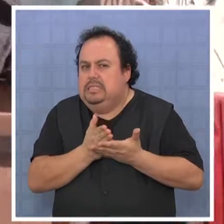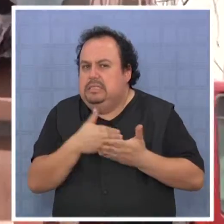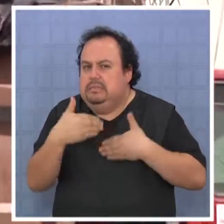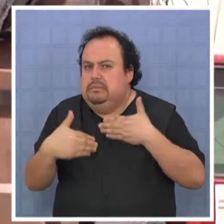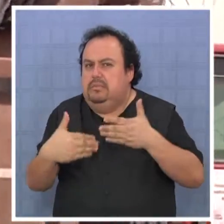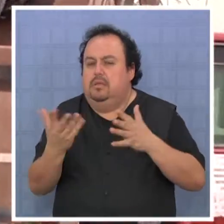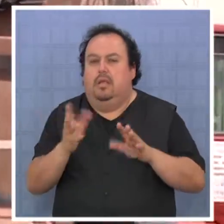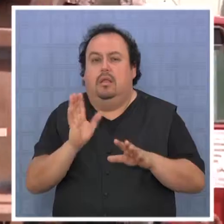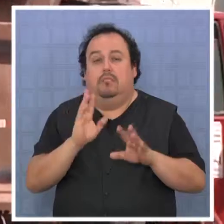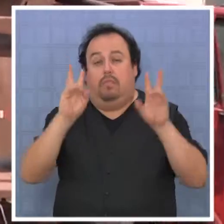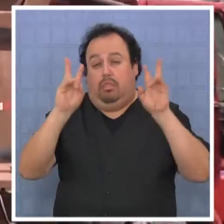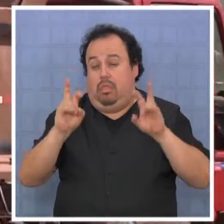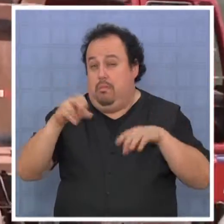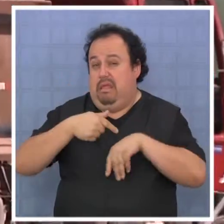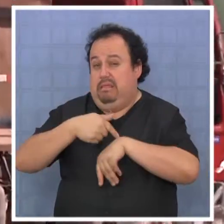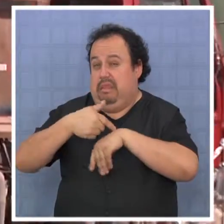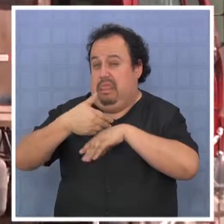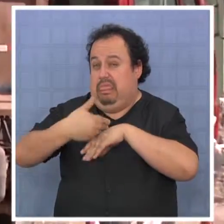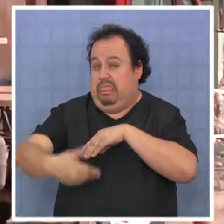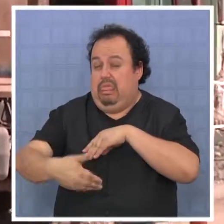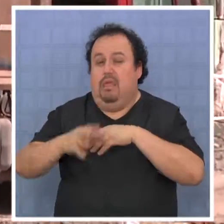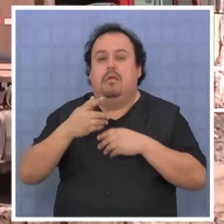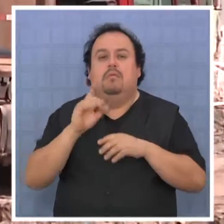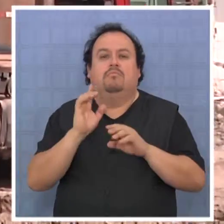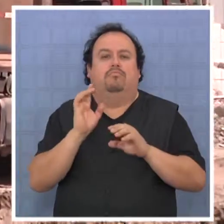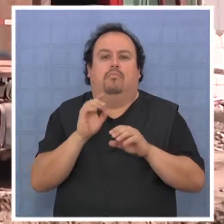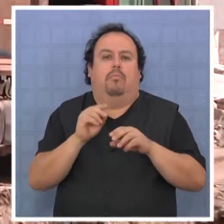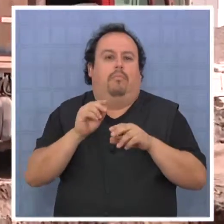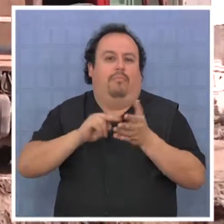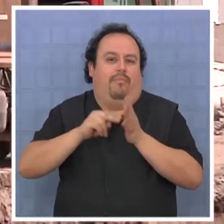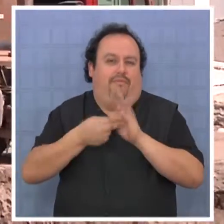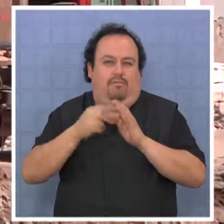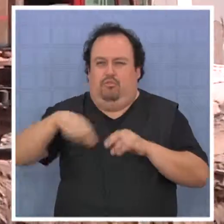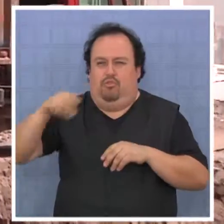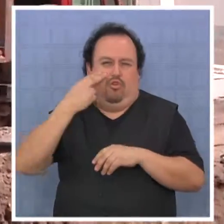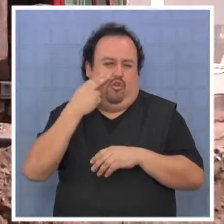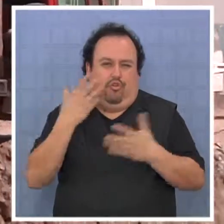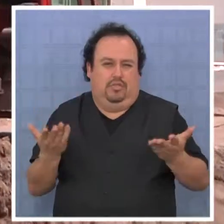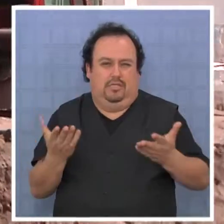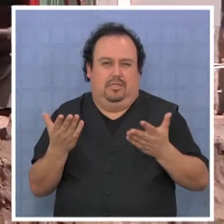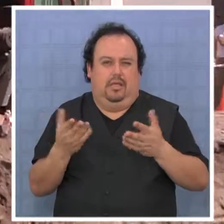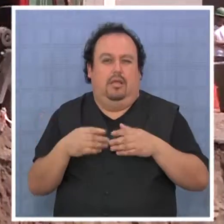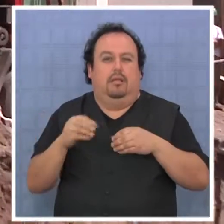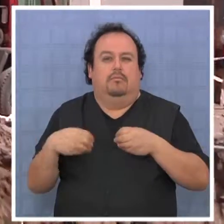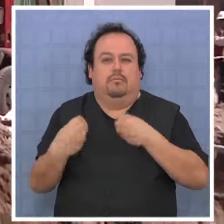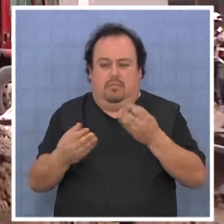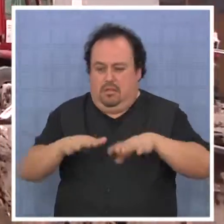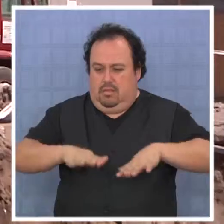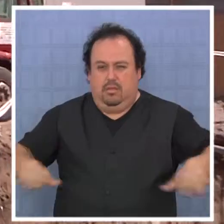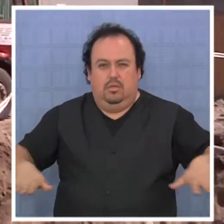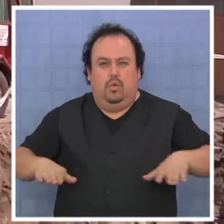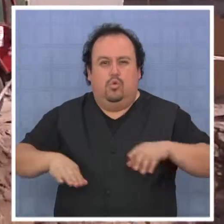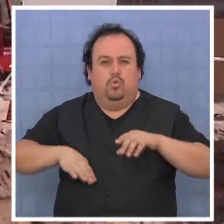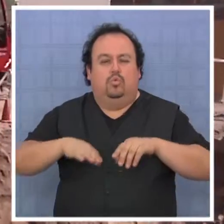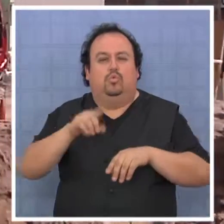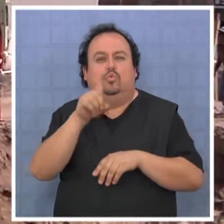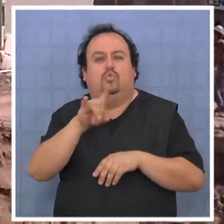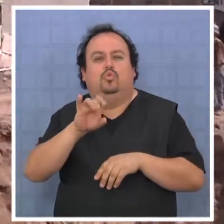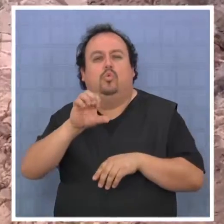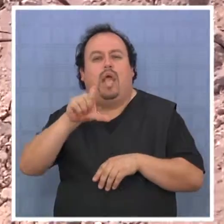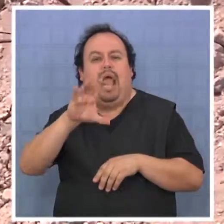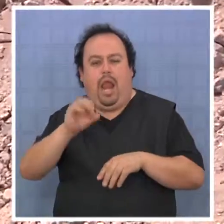a ver, como digo, el tema y el retraso que ha habido en esta materia obedece a un proceso que ya es bastante conocido, la entrega del material